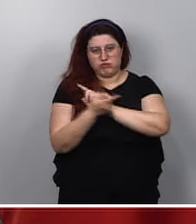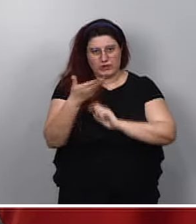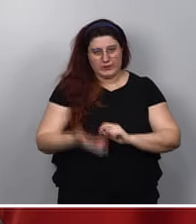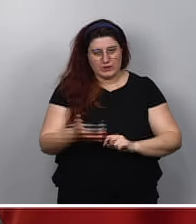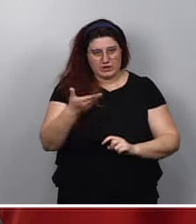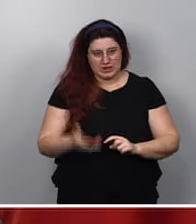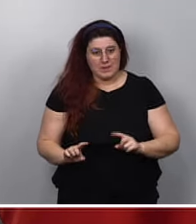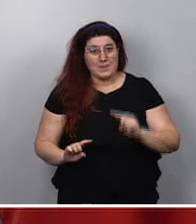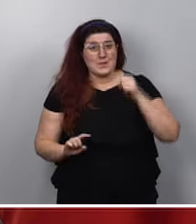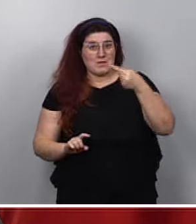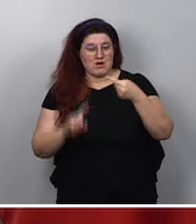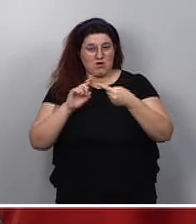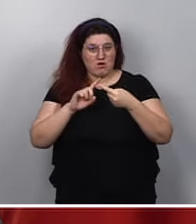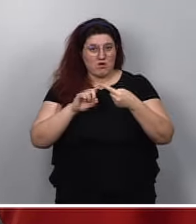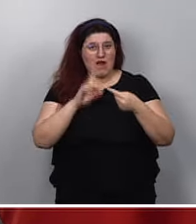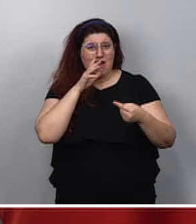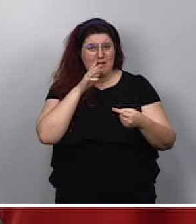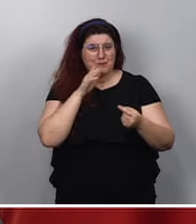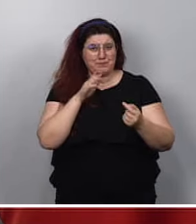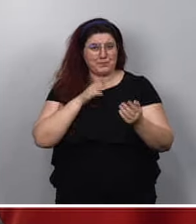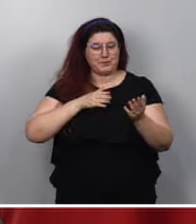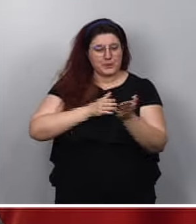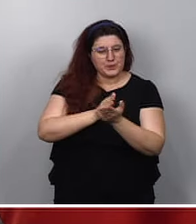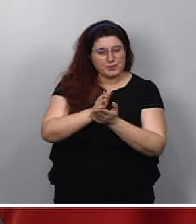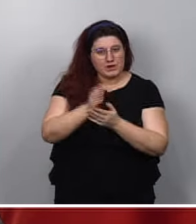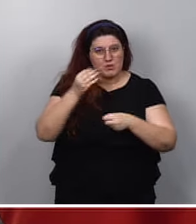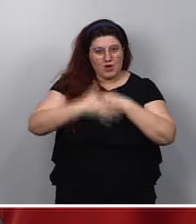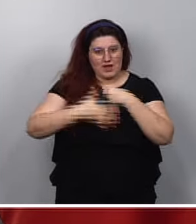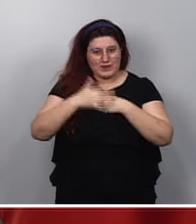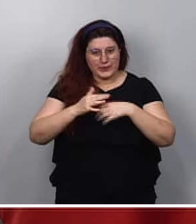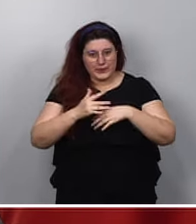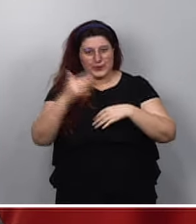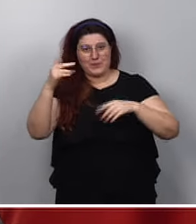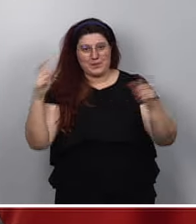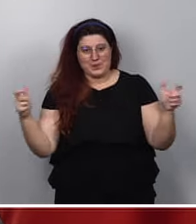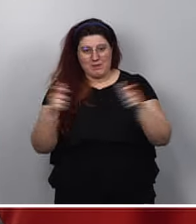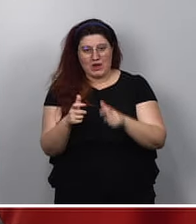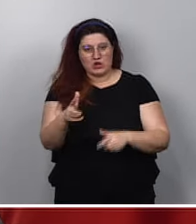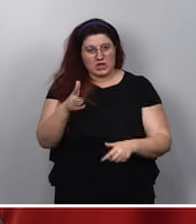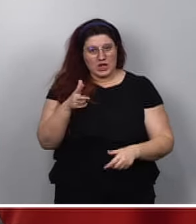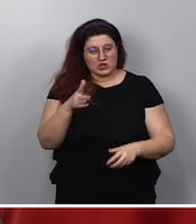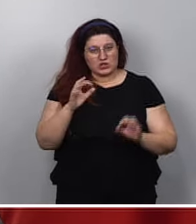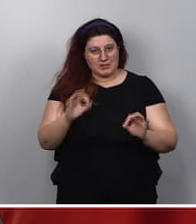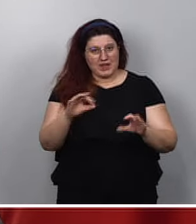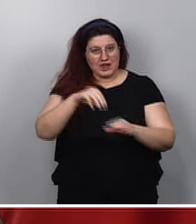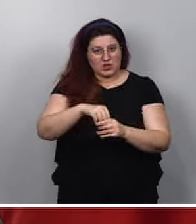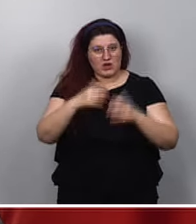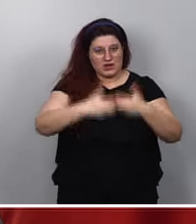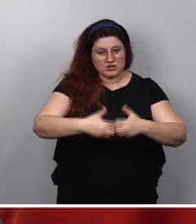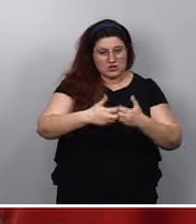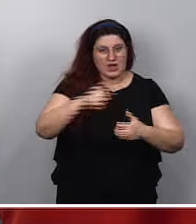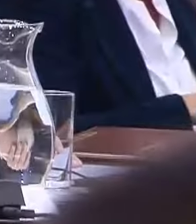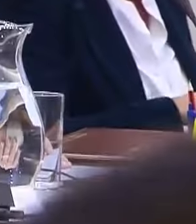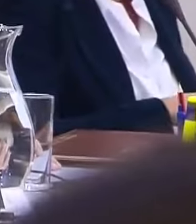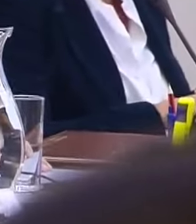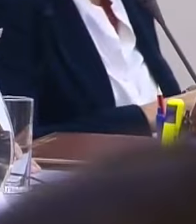ellos es adecuar las sendas de reducción de emisiones y de asignación de derechos a los sectores industriales y a las infraestructuras